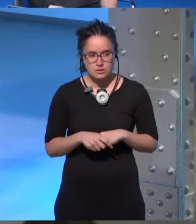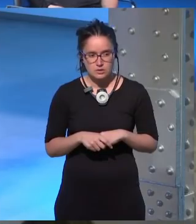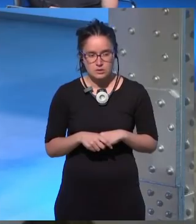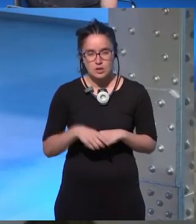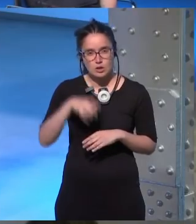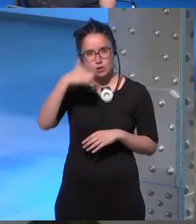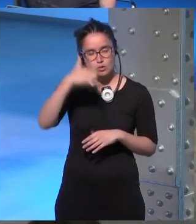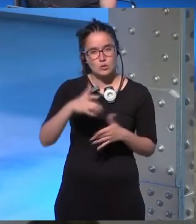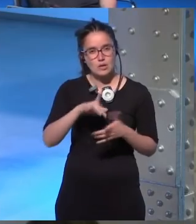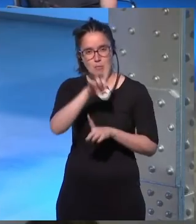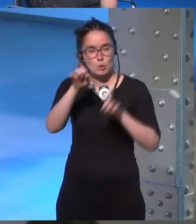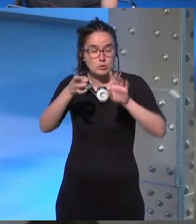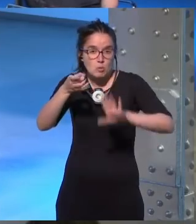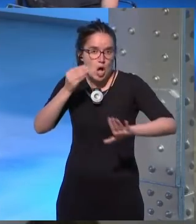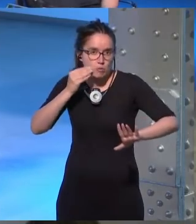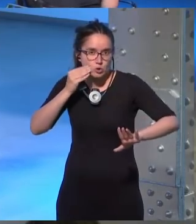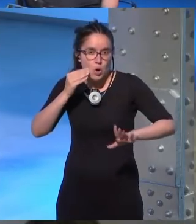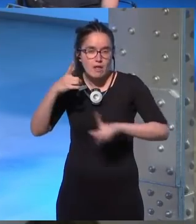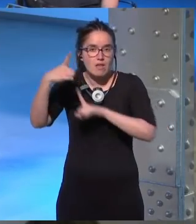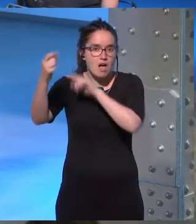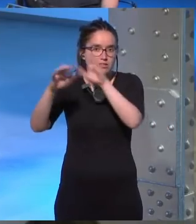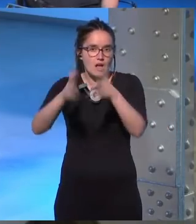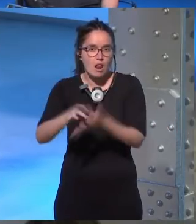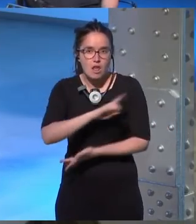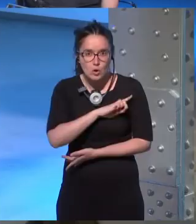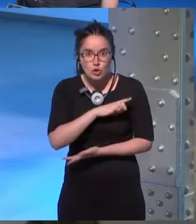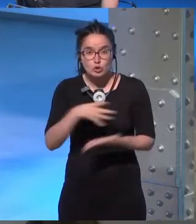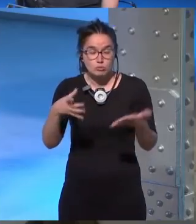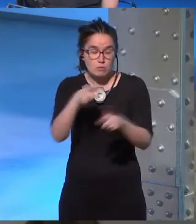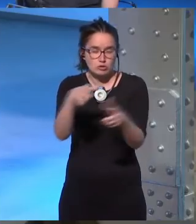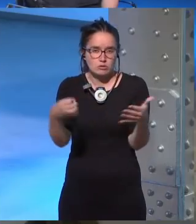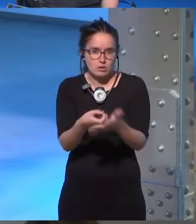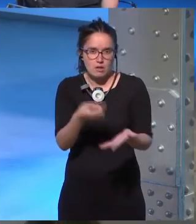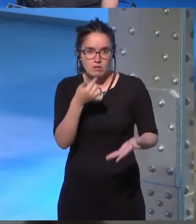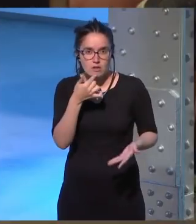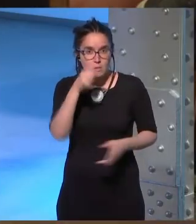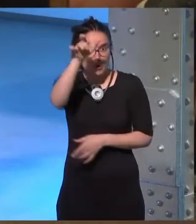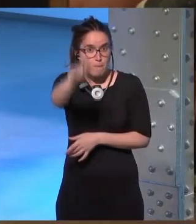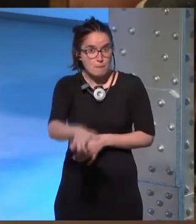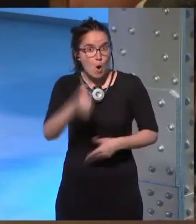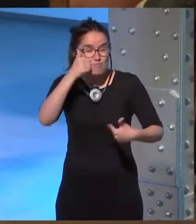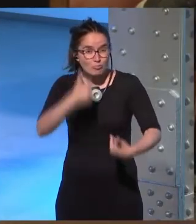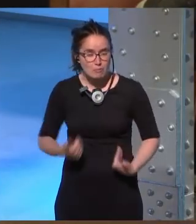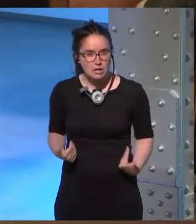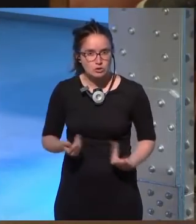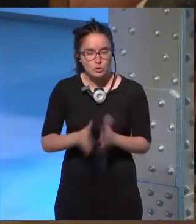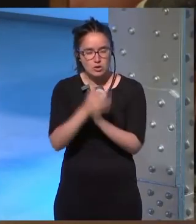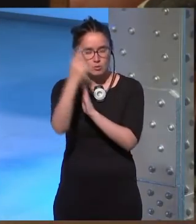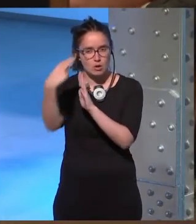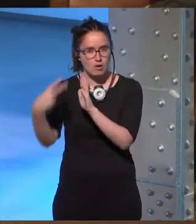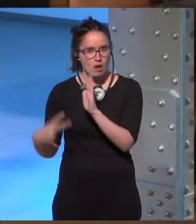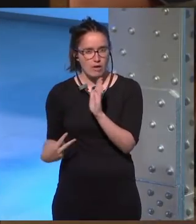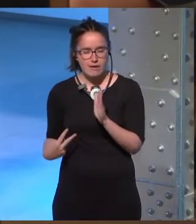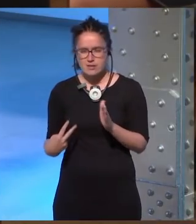yo tengo una pregunta muy tonta sobre las estrellas son legión todo el mundo asume que son humanas y a medida que leía el libro